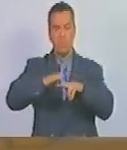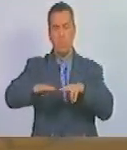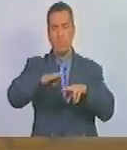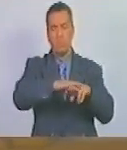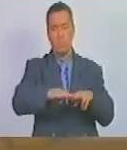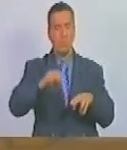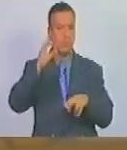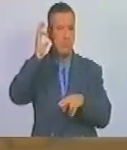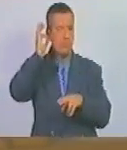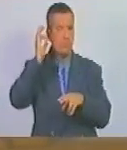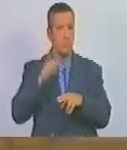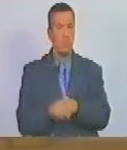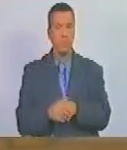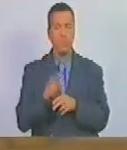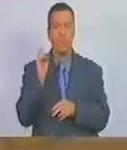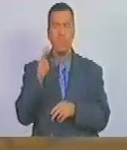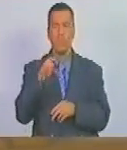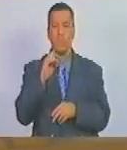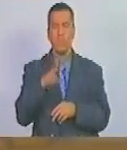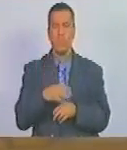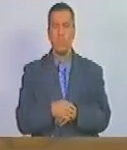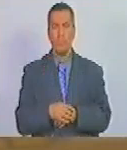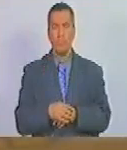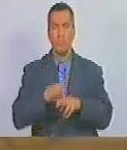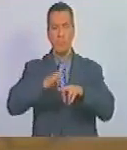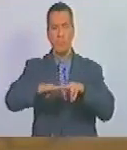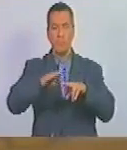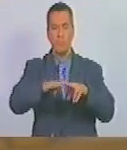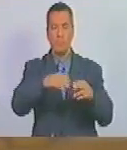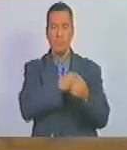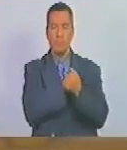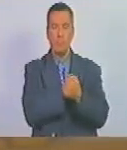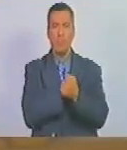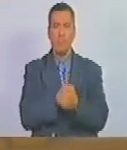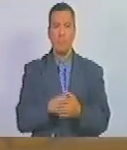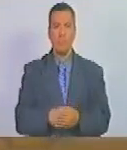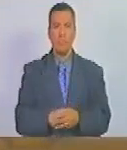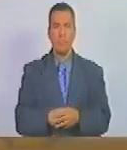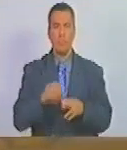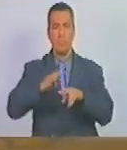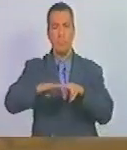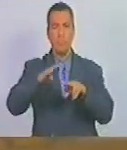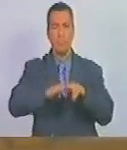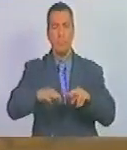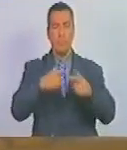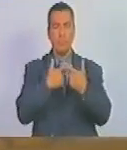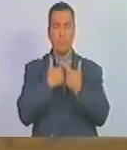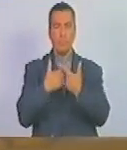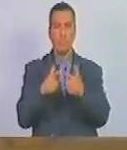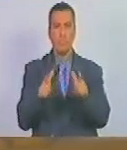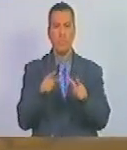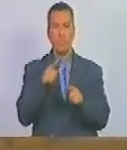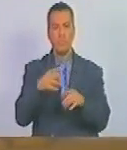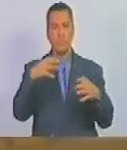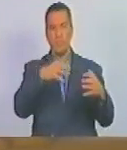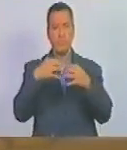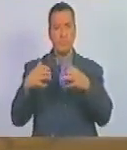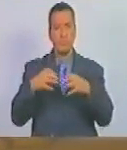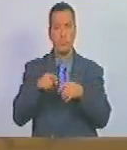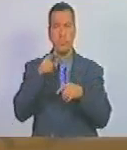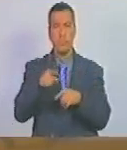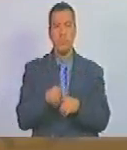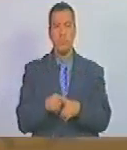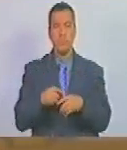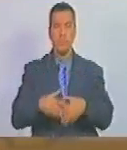del dolor niñas del amor niñas de la liberación de la lucha y que desde